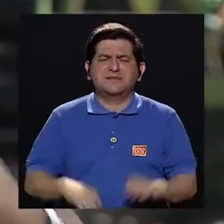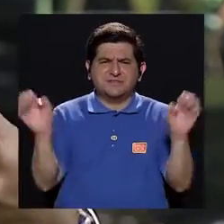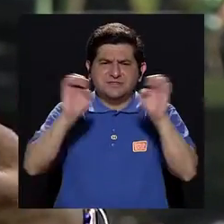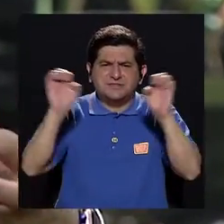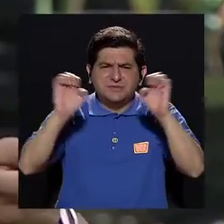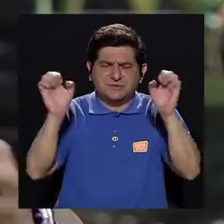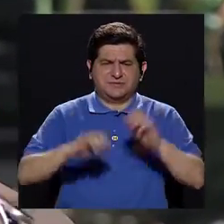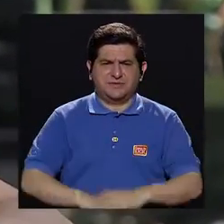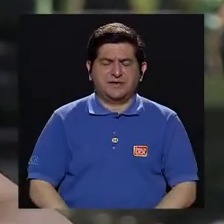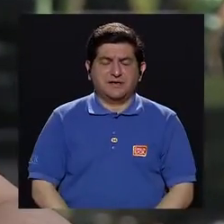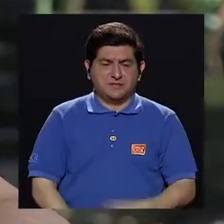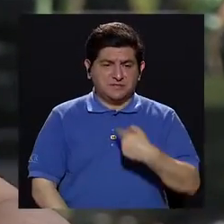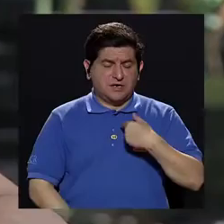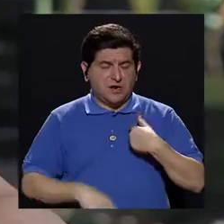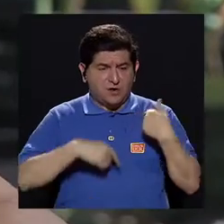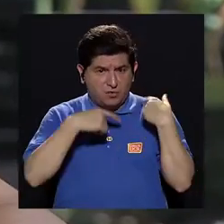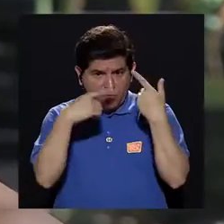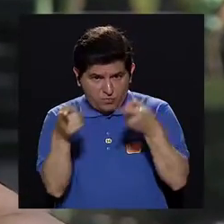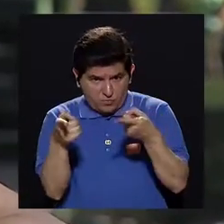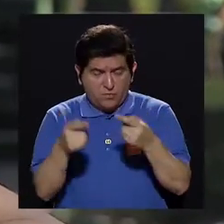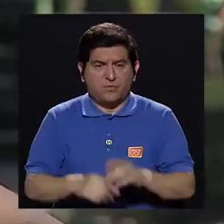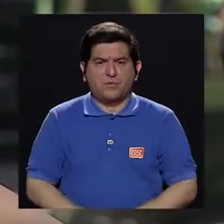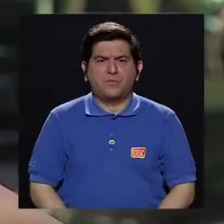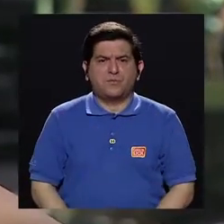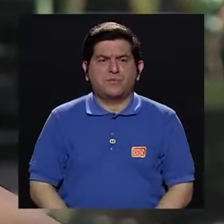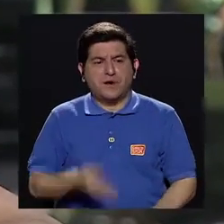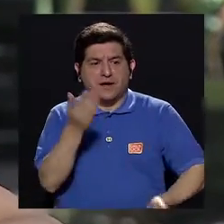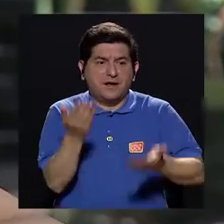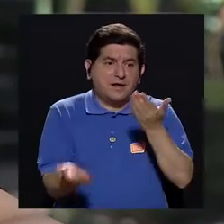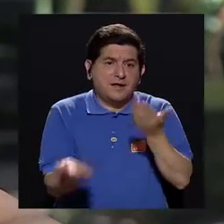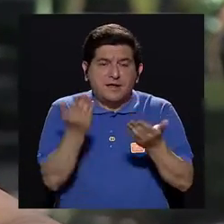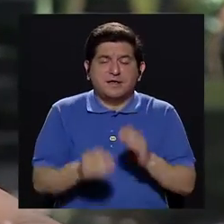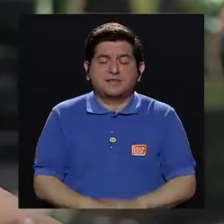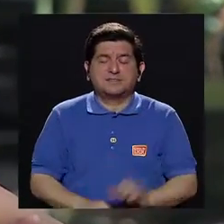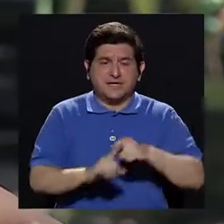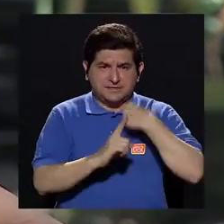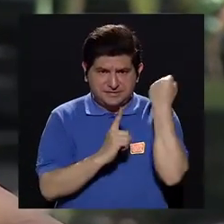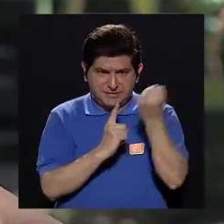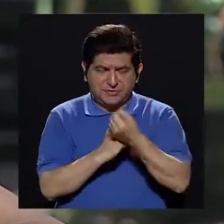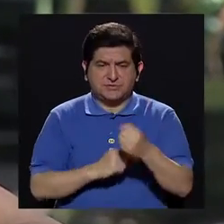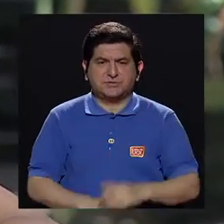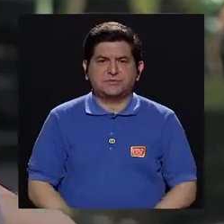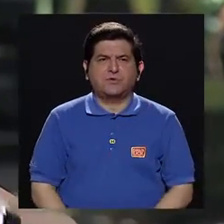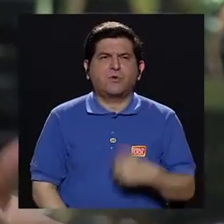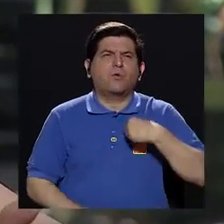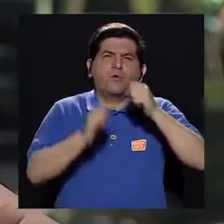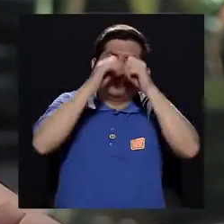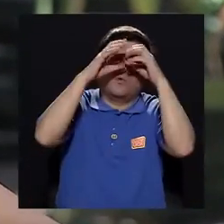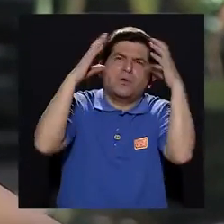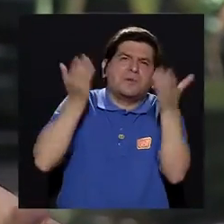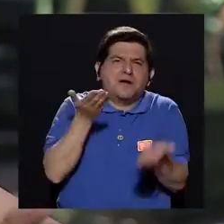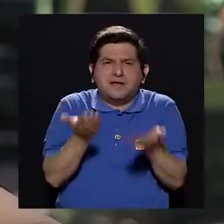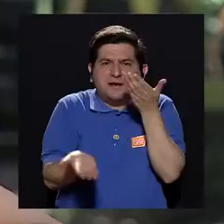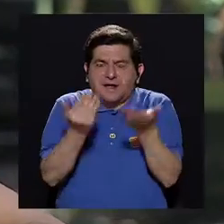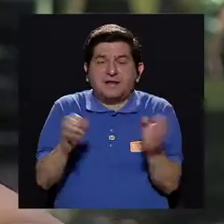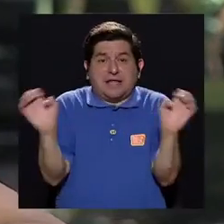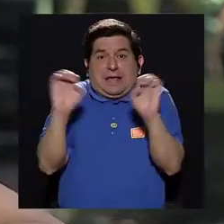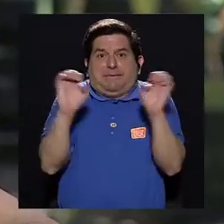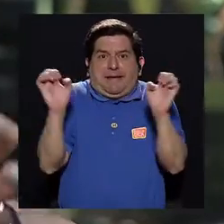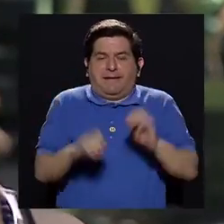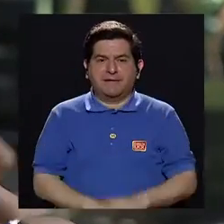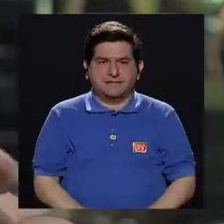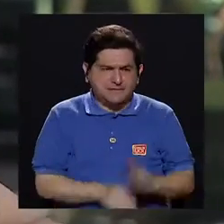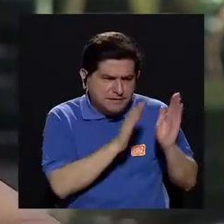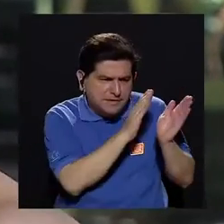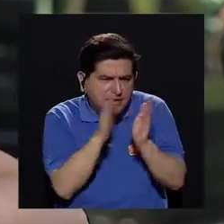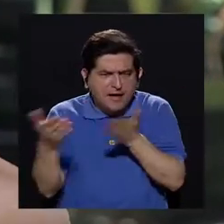es uno de los servicios al que uno acude, ¿verdad? Frente a una situación que uno imagina o puede ser una emergencia.